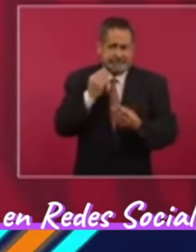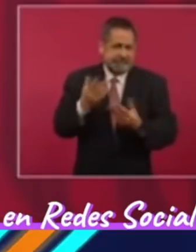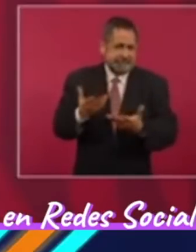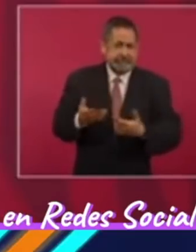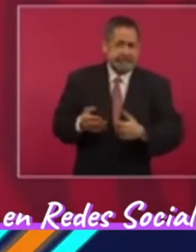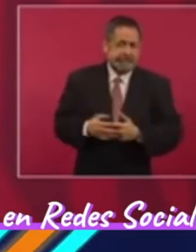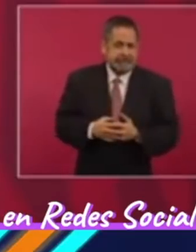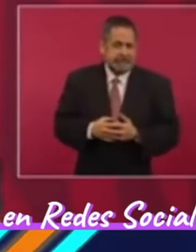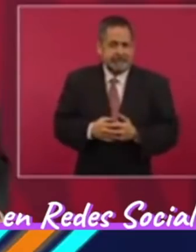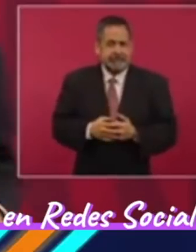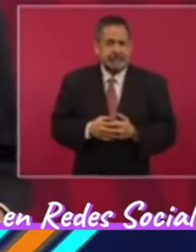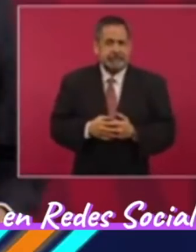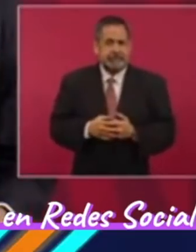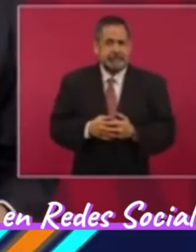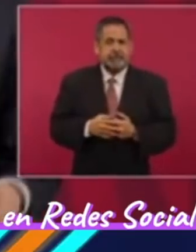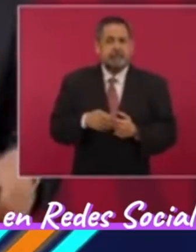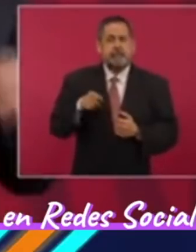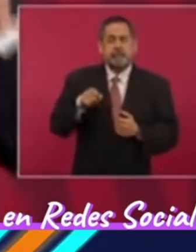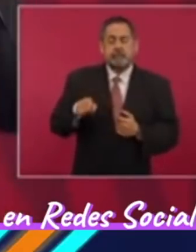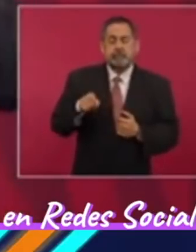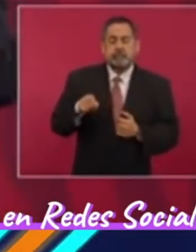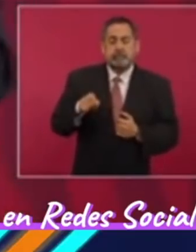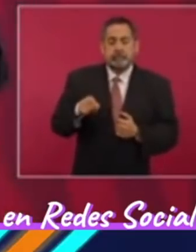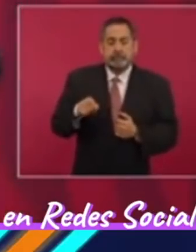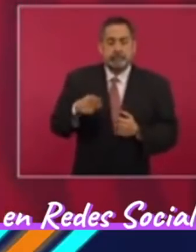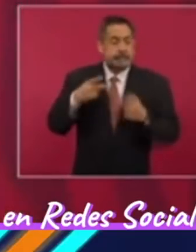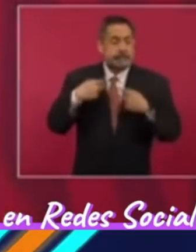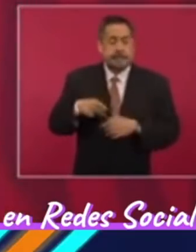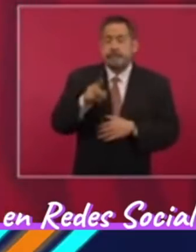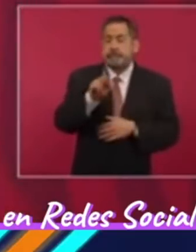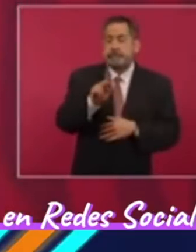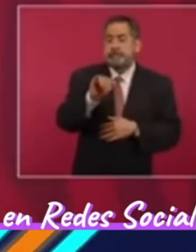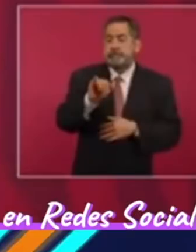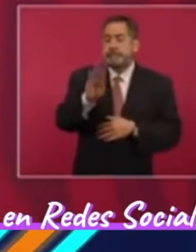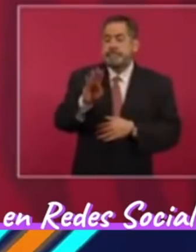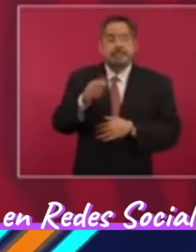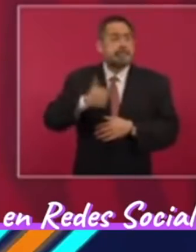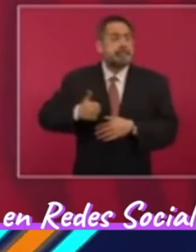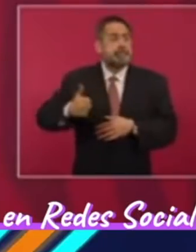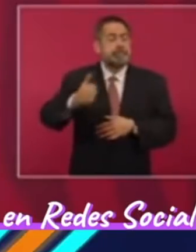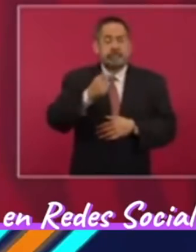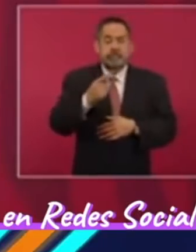Es de los ingresos por personas más altos del mundo.